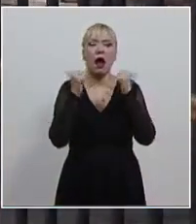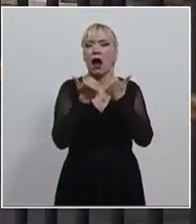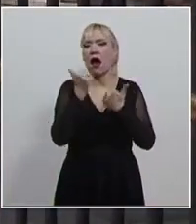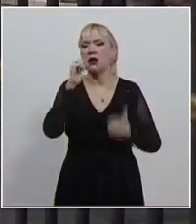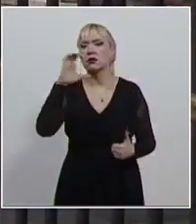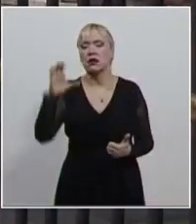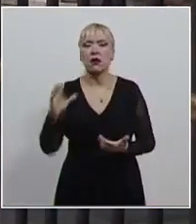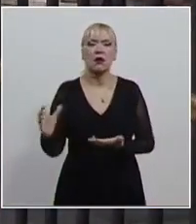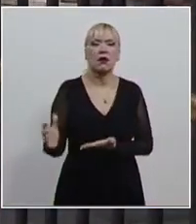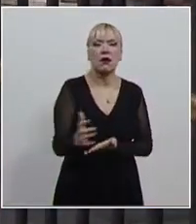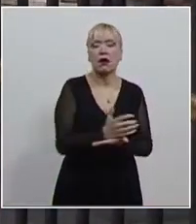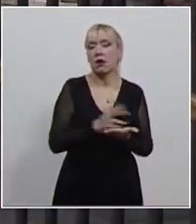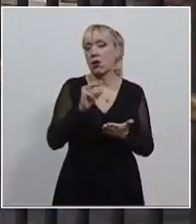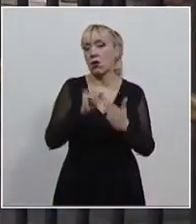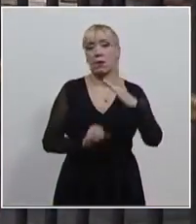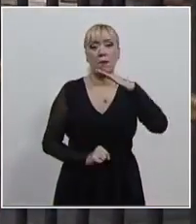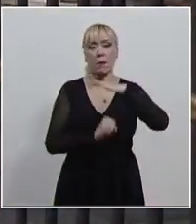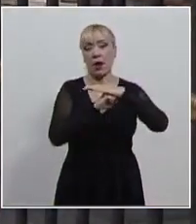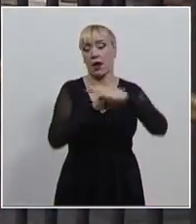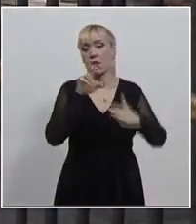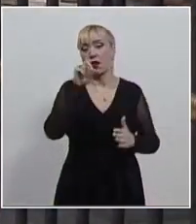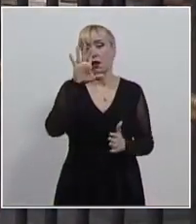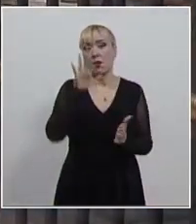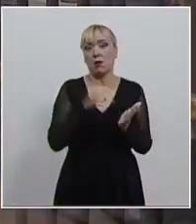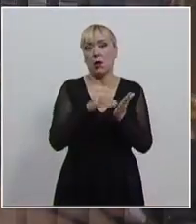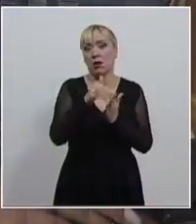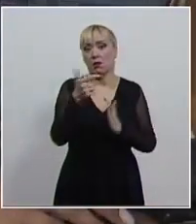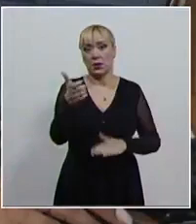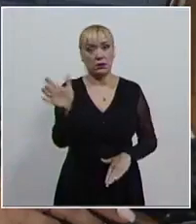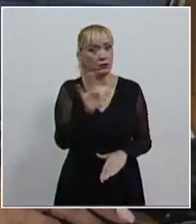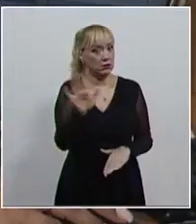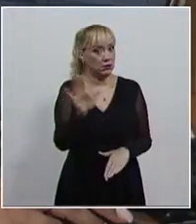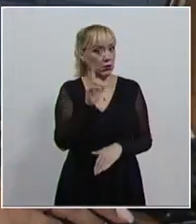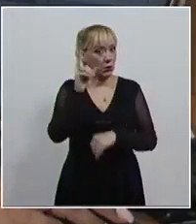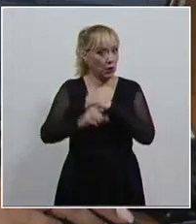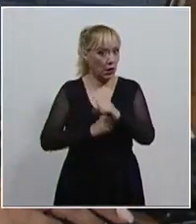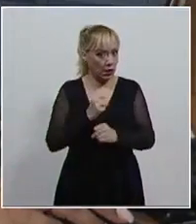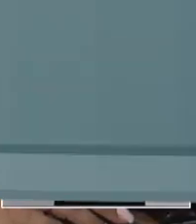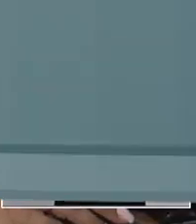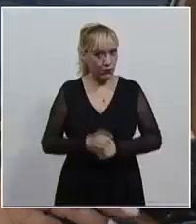totales no excedan los 35 millones de pesos en el ejercicio fiscal.